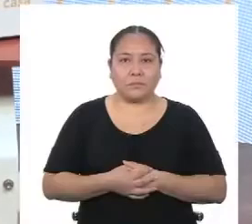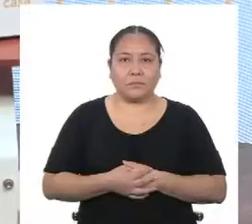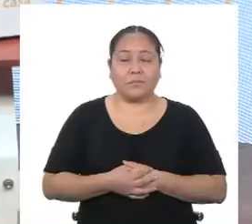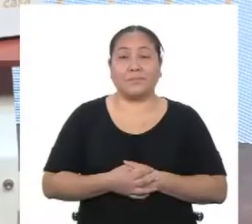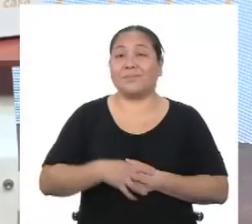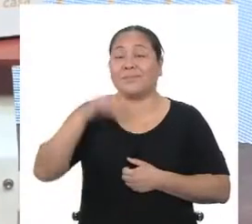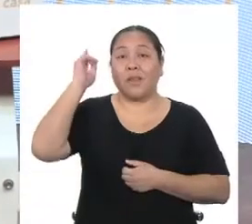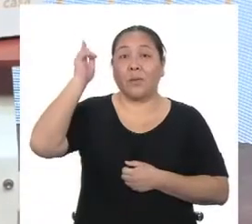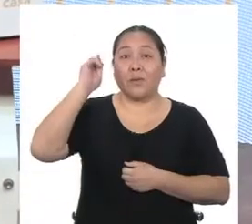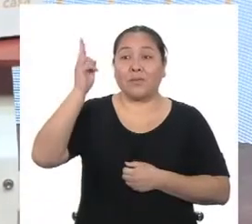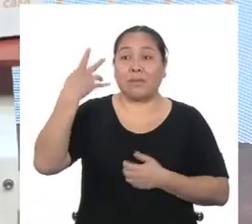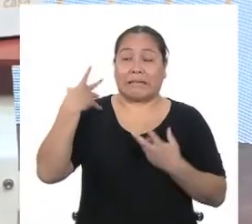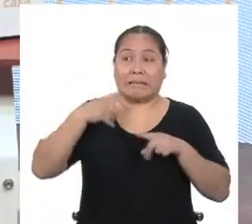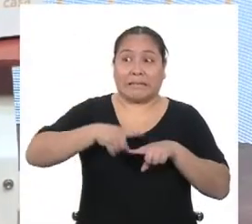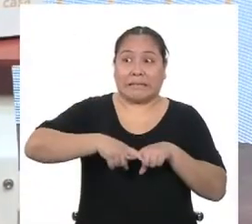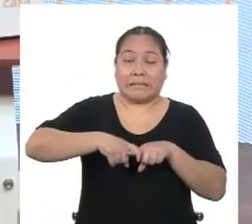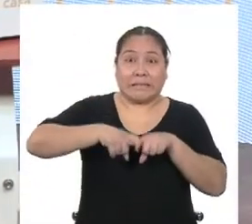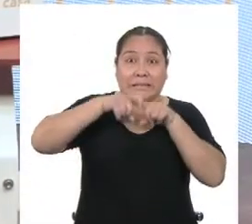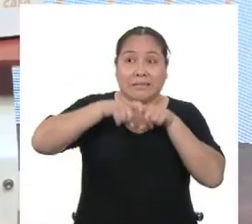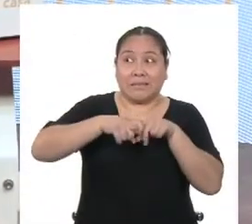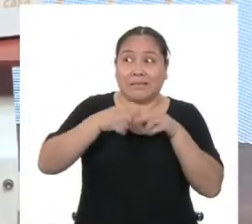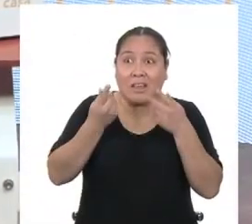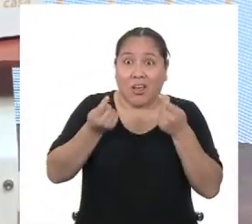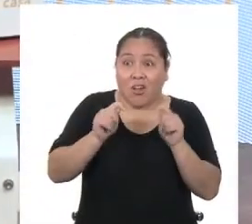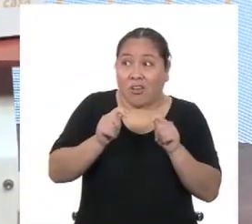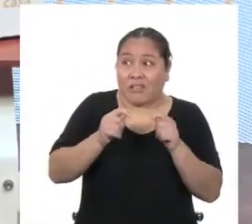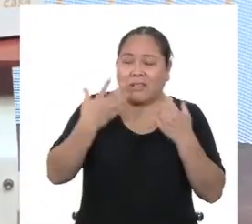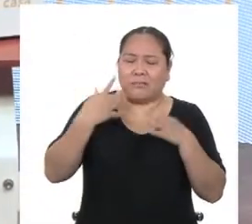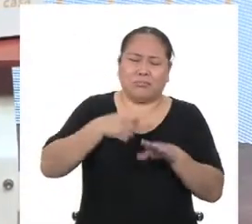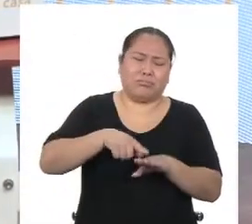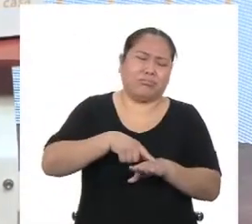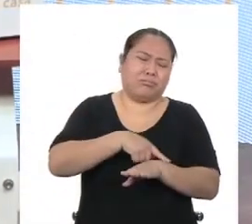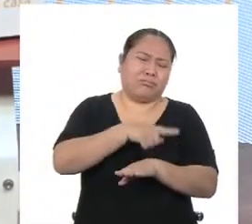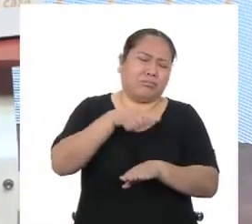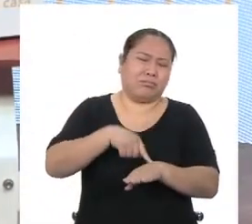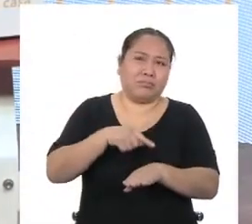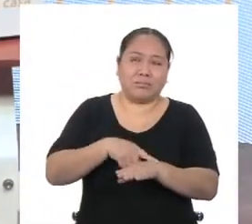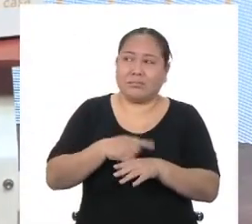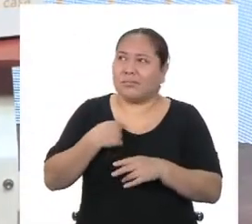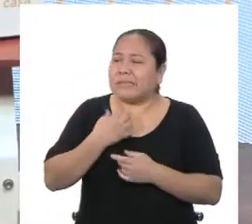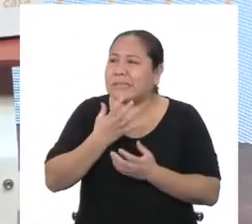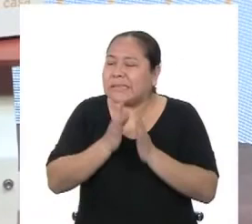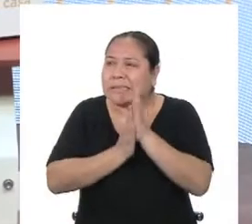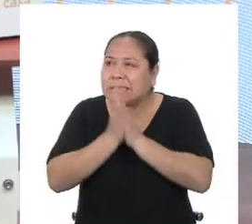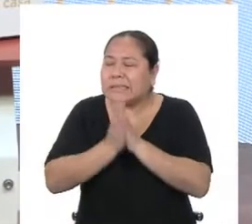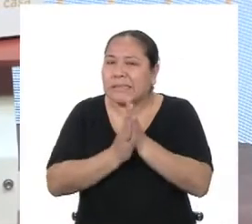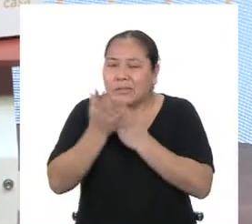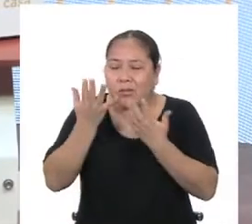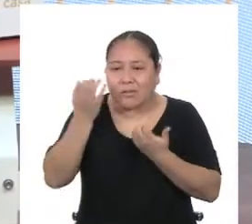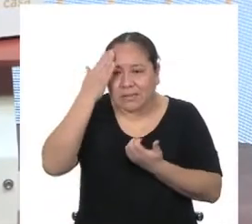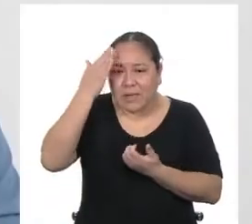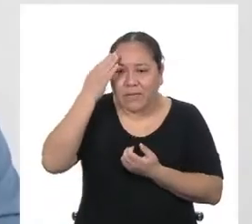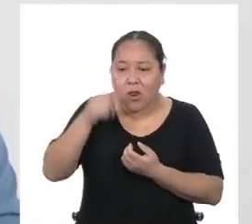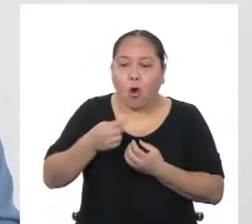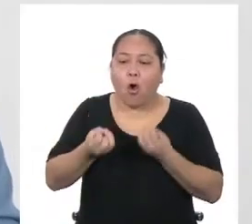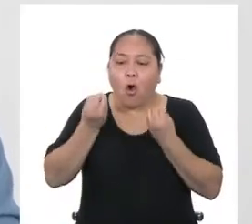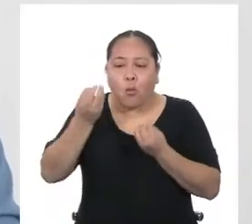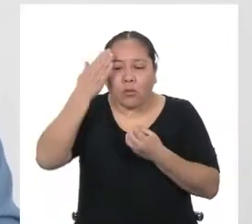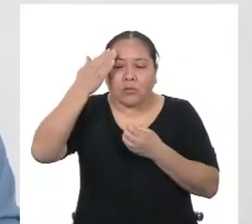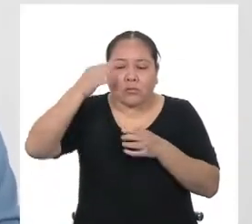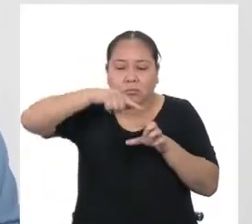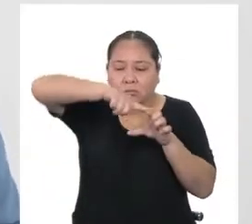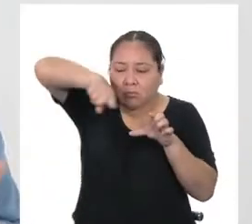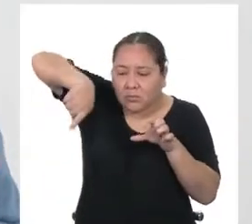Profesora, la pausa se me hizo larguísima. Es que tengo mucha curiosidad por saber cómo podemos calcular el área de un círculo. Por